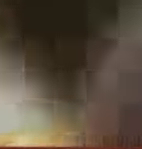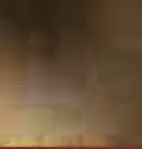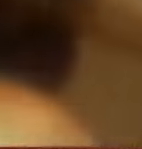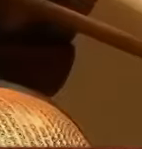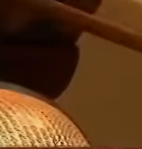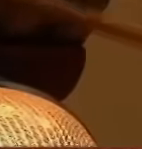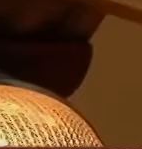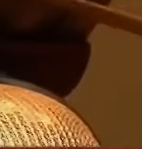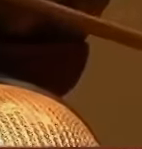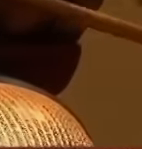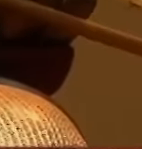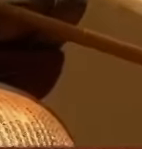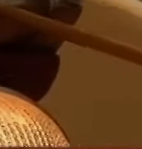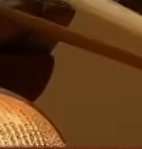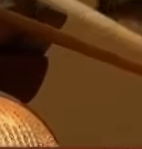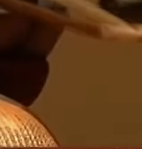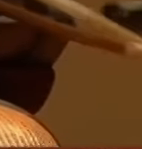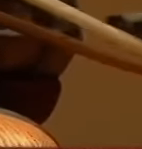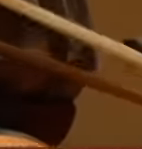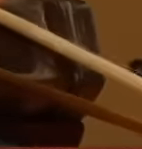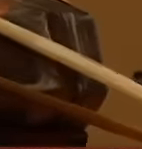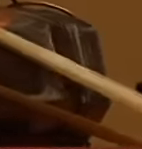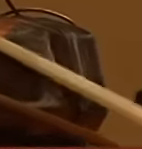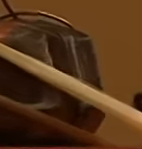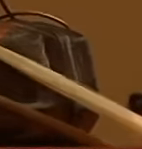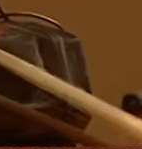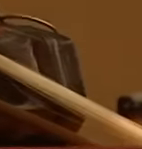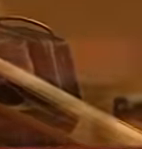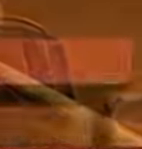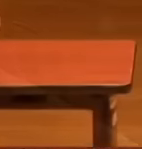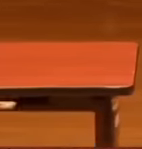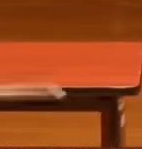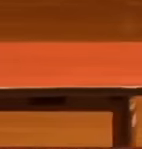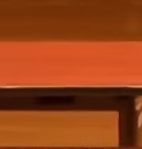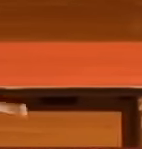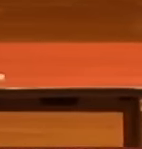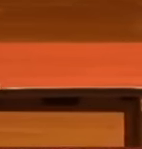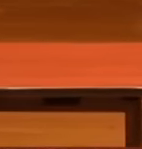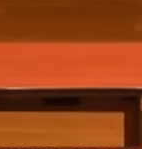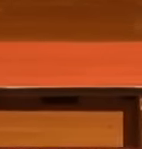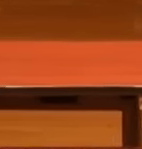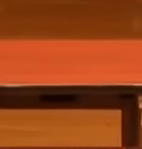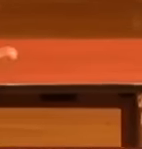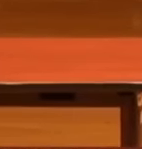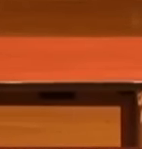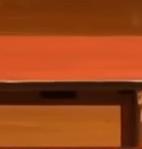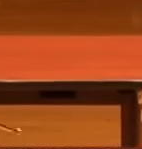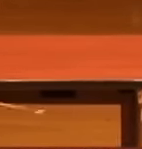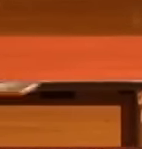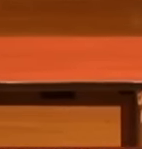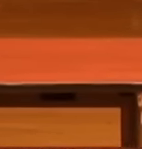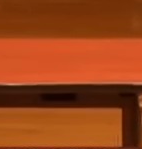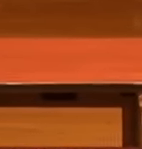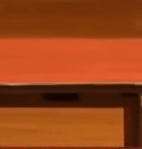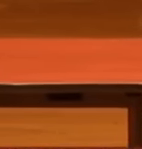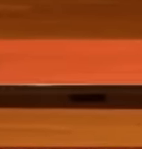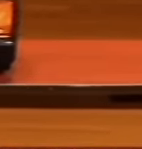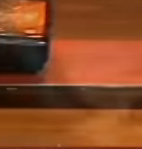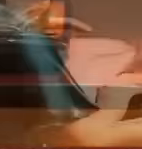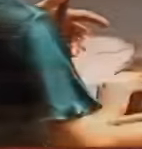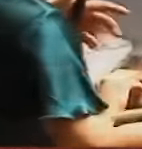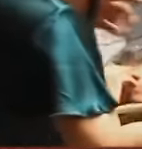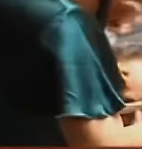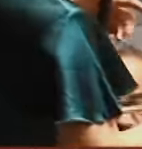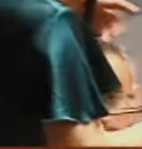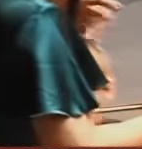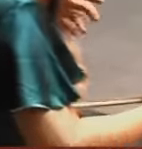Aunque es un instrumento Poco conocido en occidente El arhu Es común en los ensambles Populares y las orquestas De China Ma